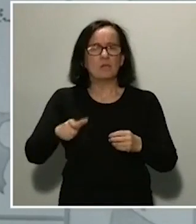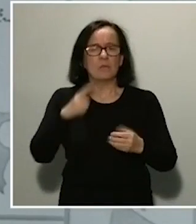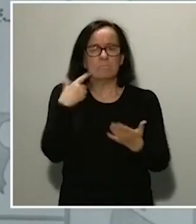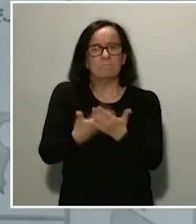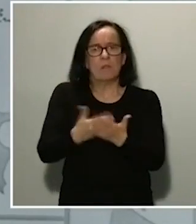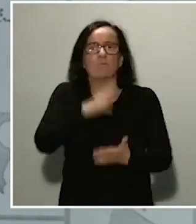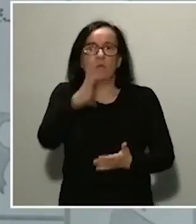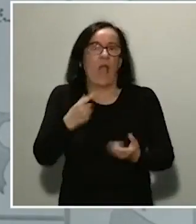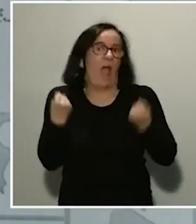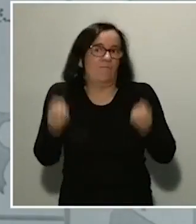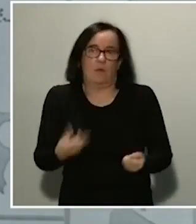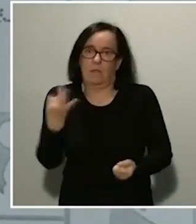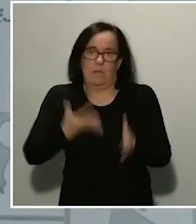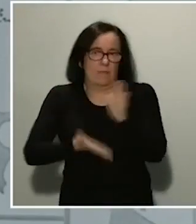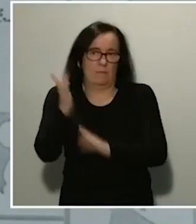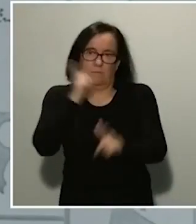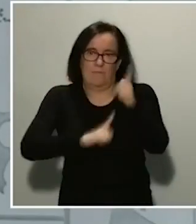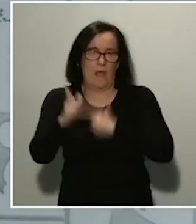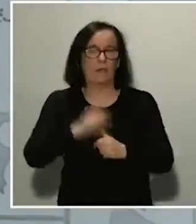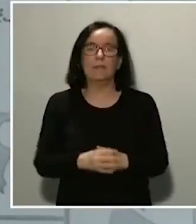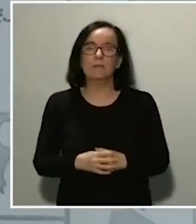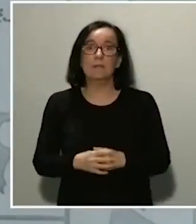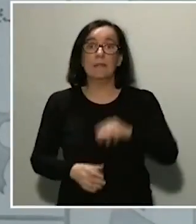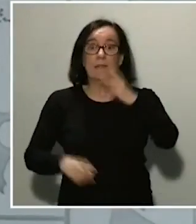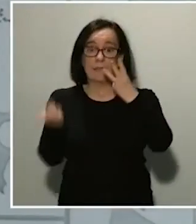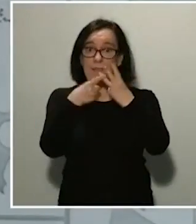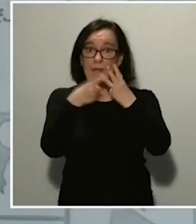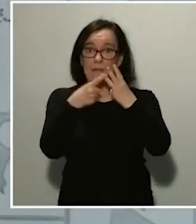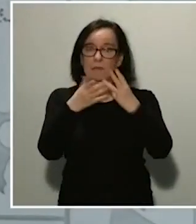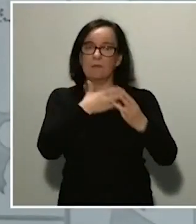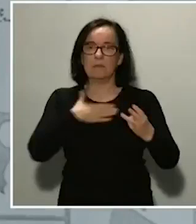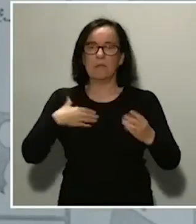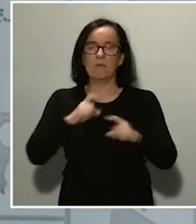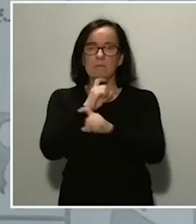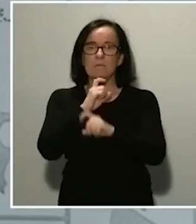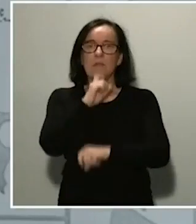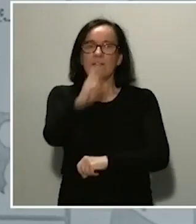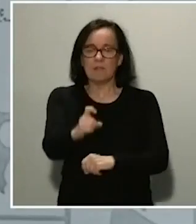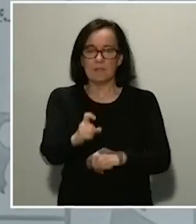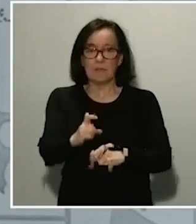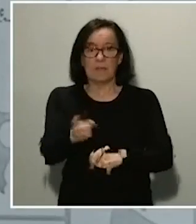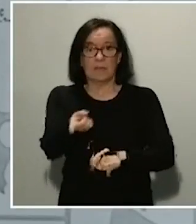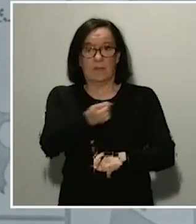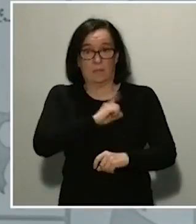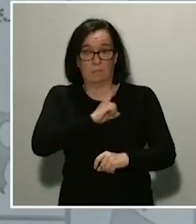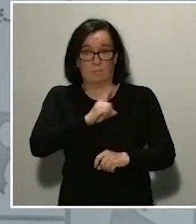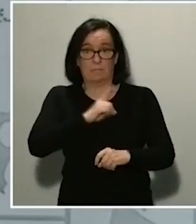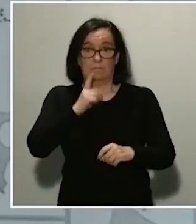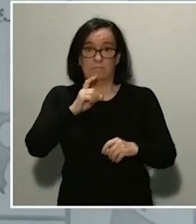fuerza mayor. En tercer lugar, quiero anunciarles también que las fuerzas armadas van a ampliar